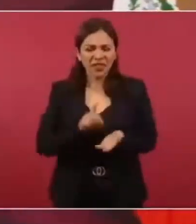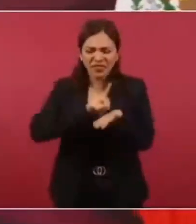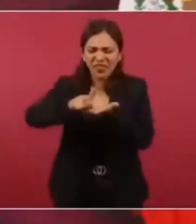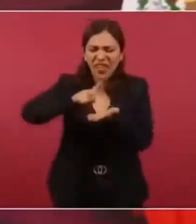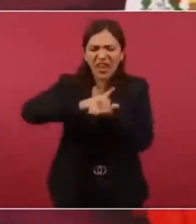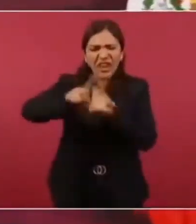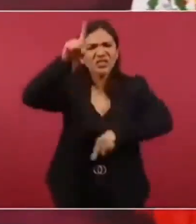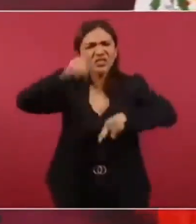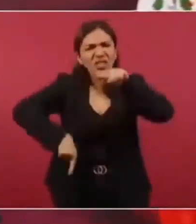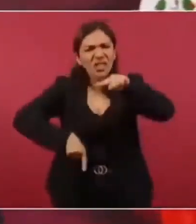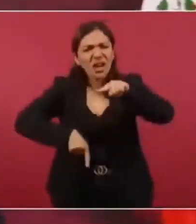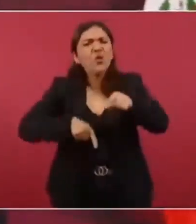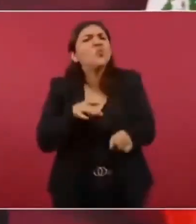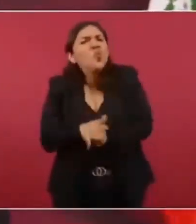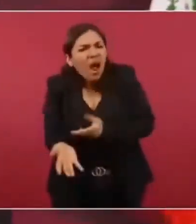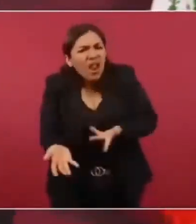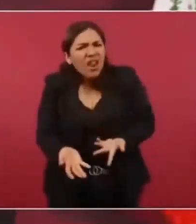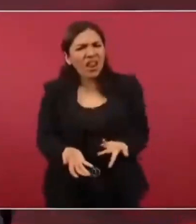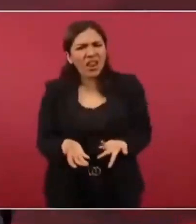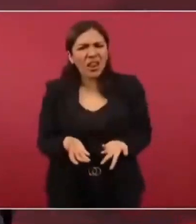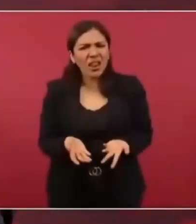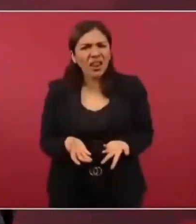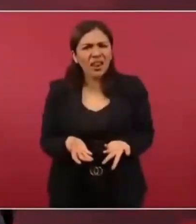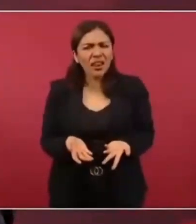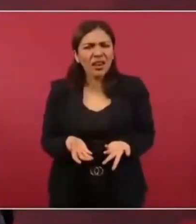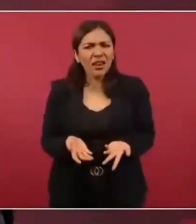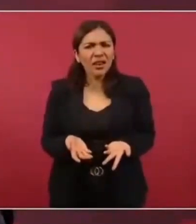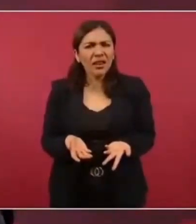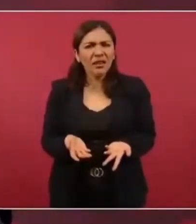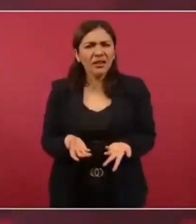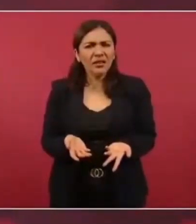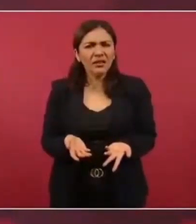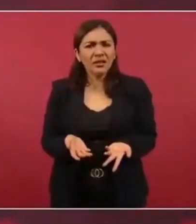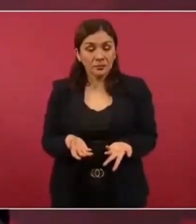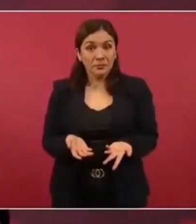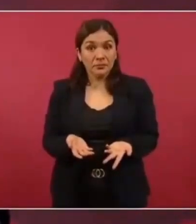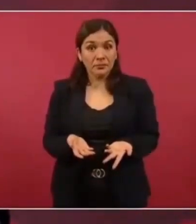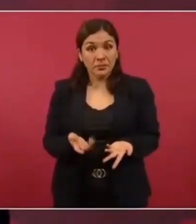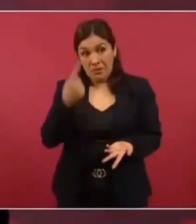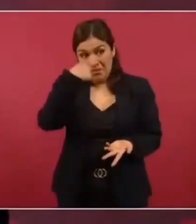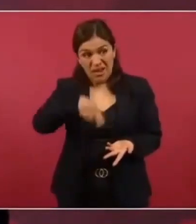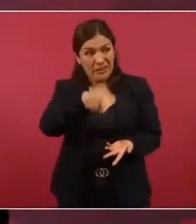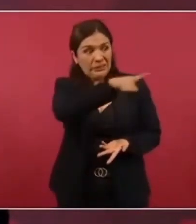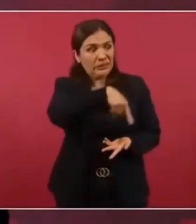para participar?